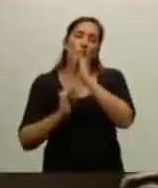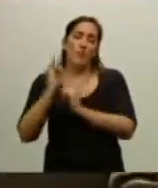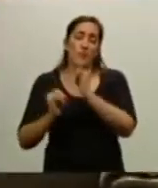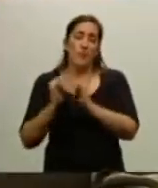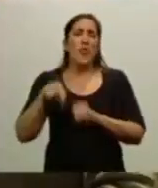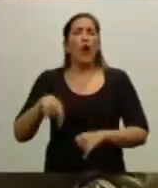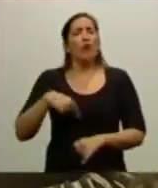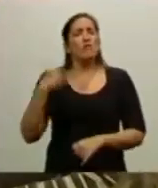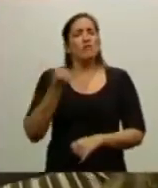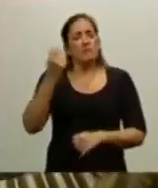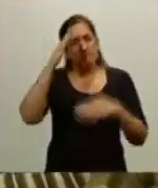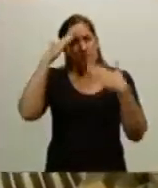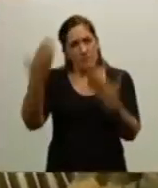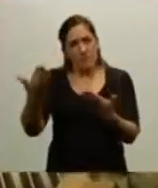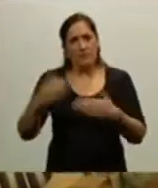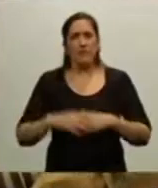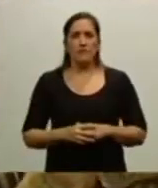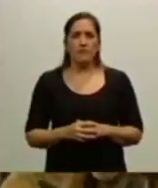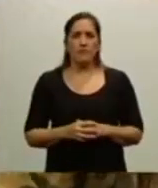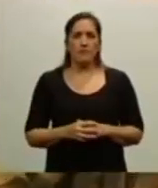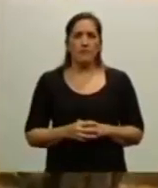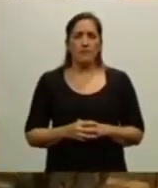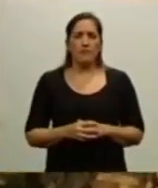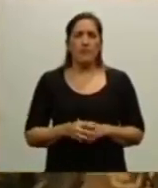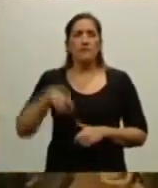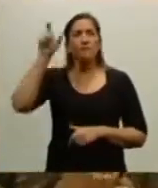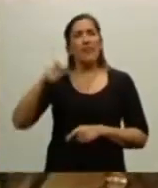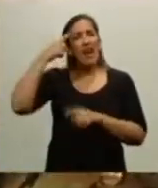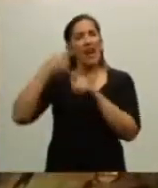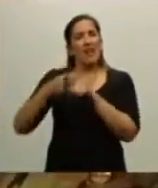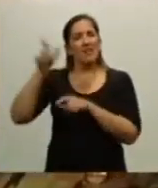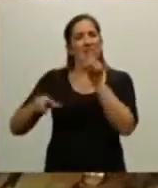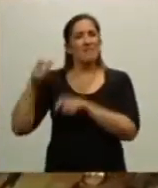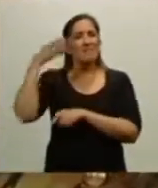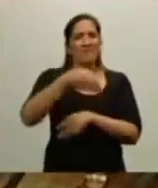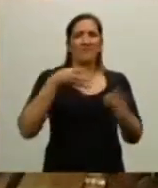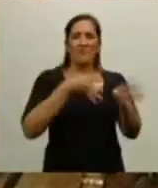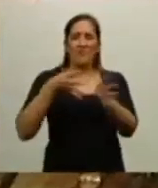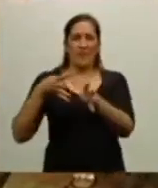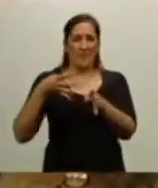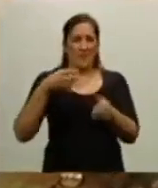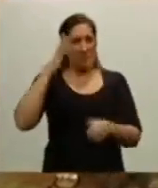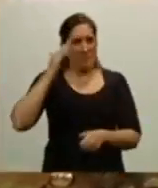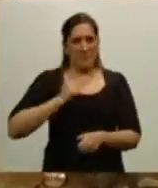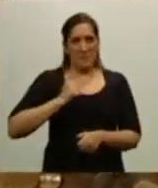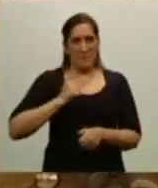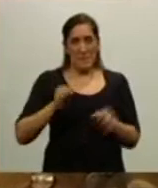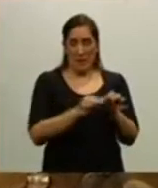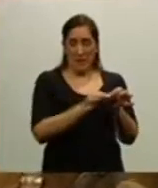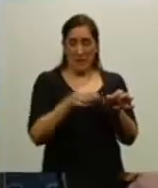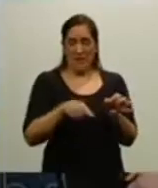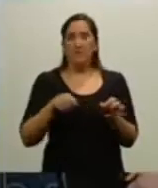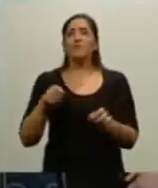a los veteranos de Malvinas, a los jóvenes